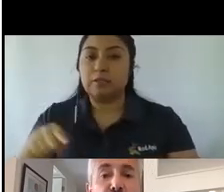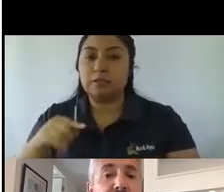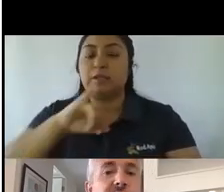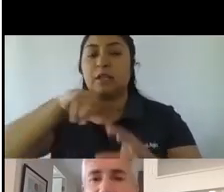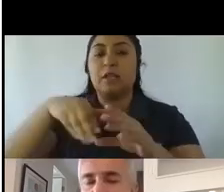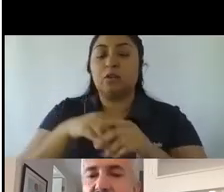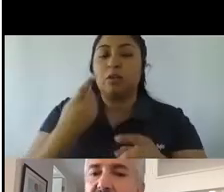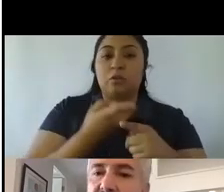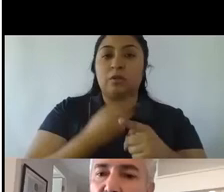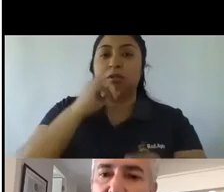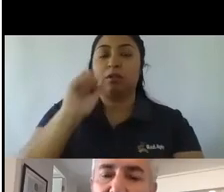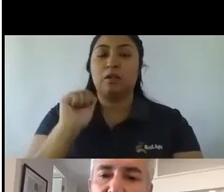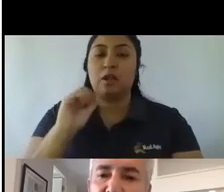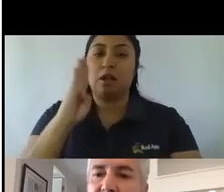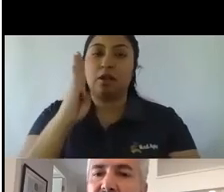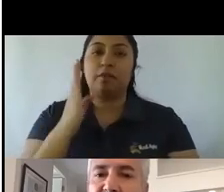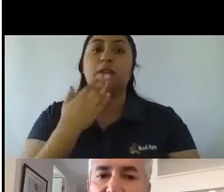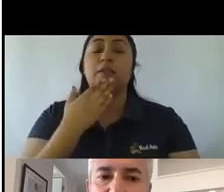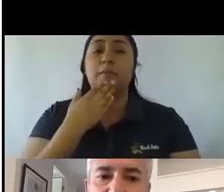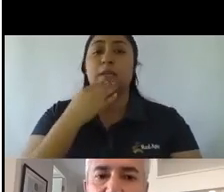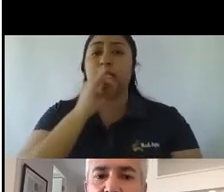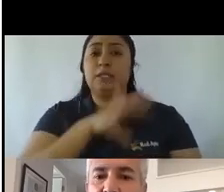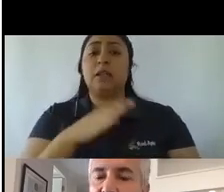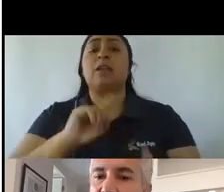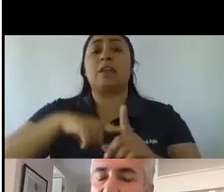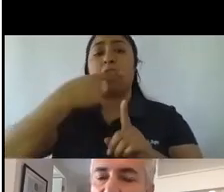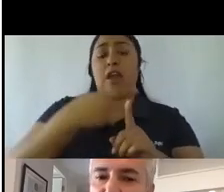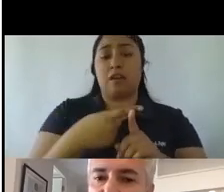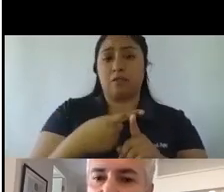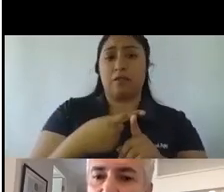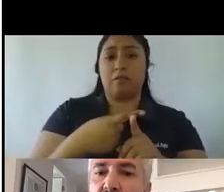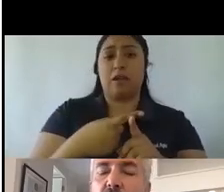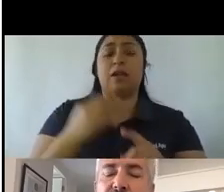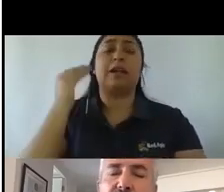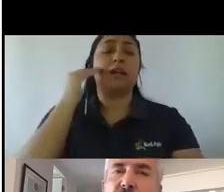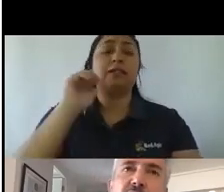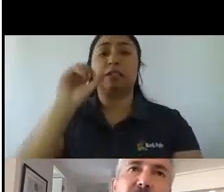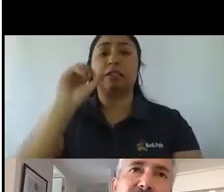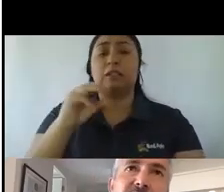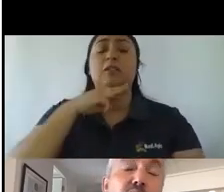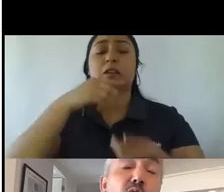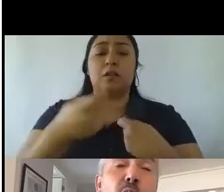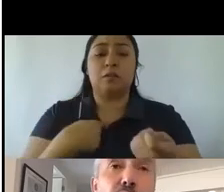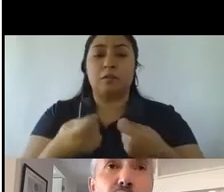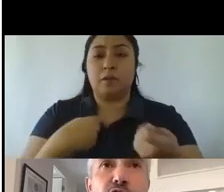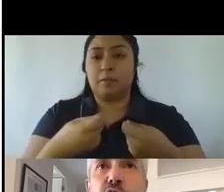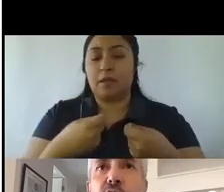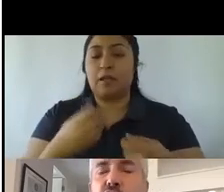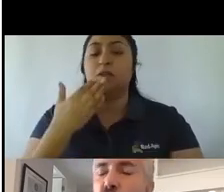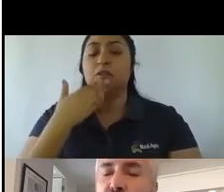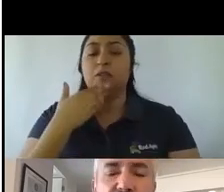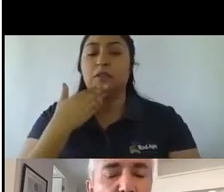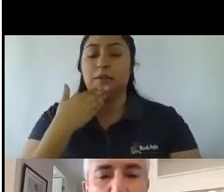no solo en Chile, la IAB es una organización además que tiene presencia en casi 60 mercados, por lo tanto, también es muy poderoso